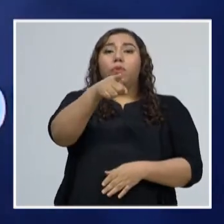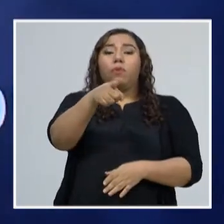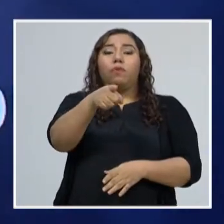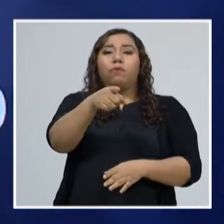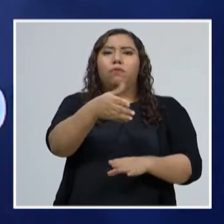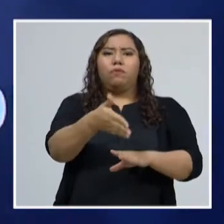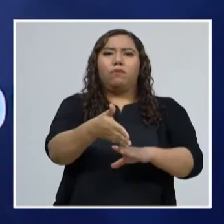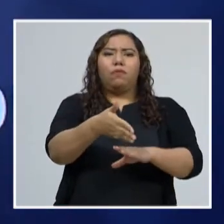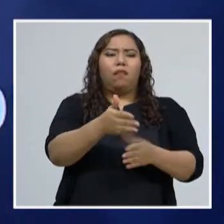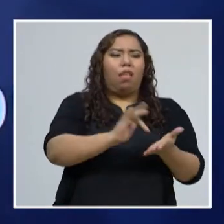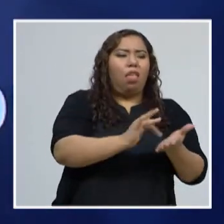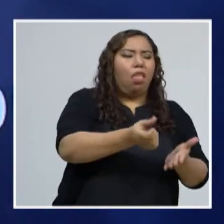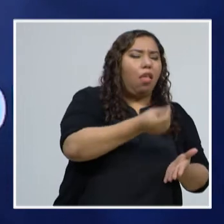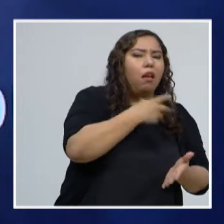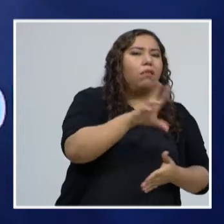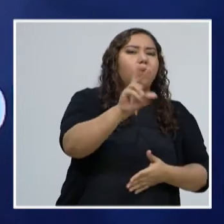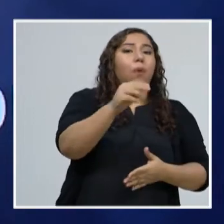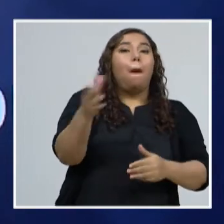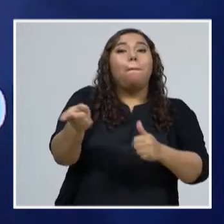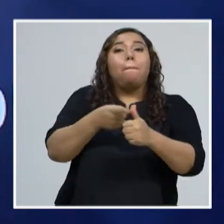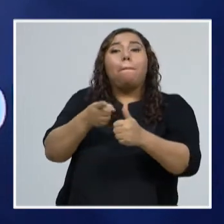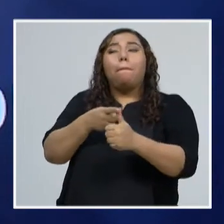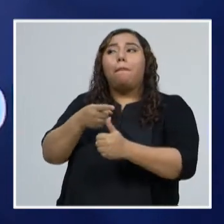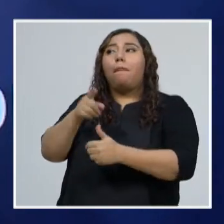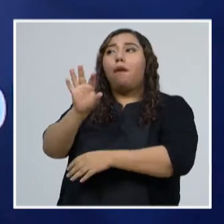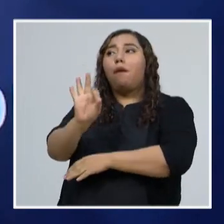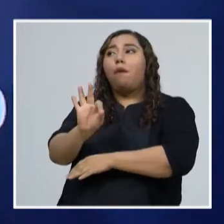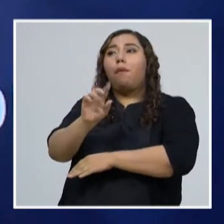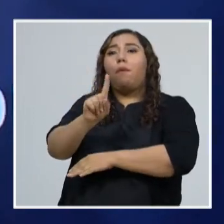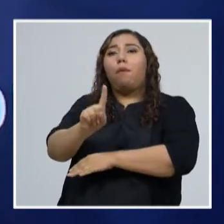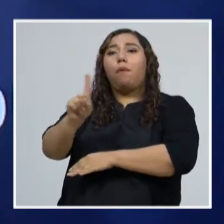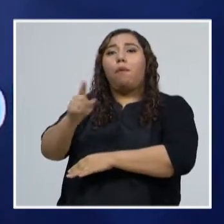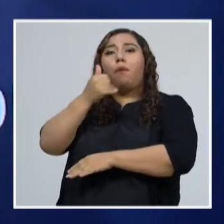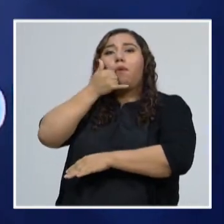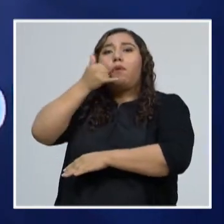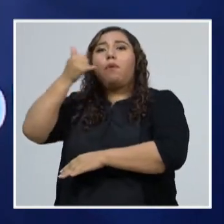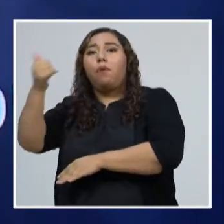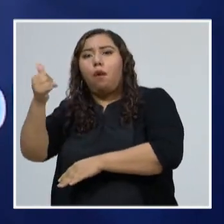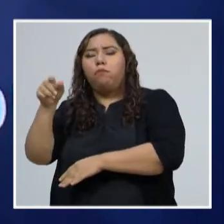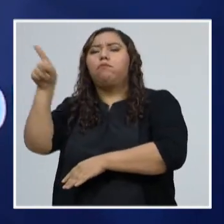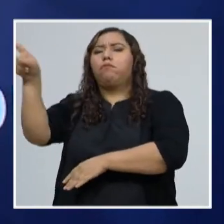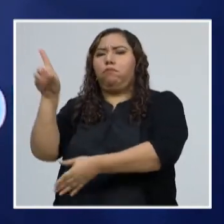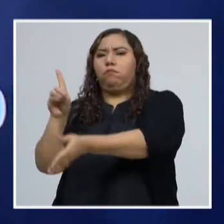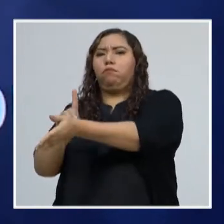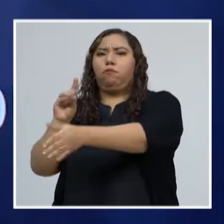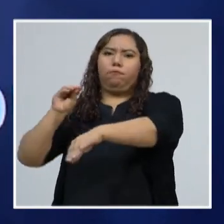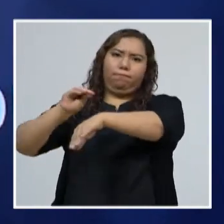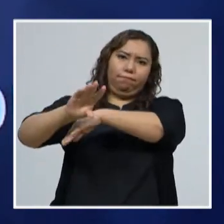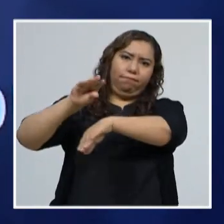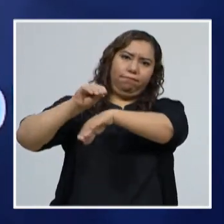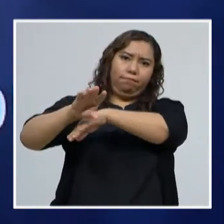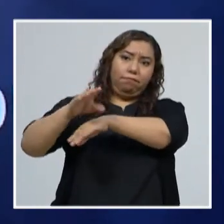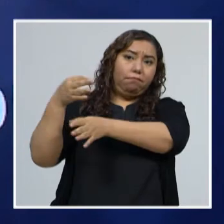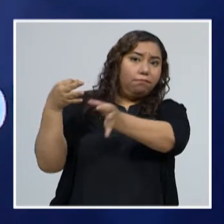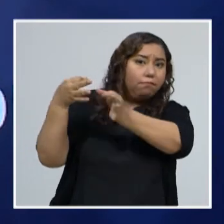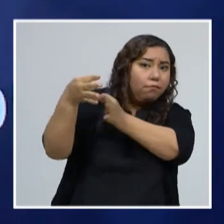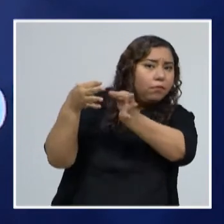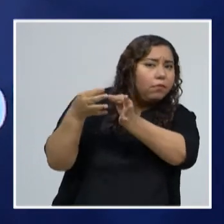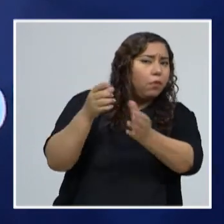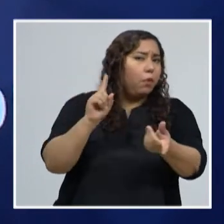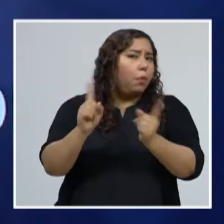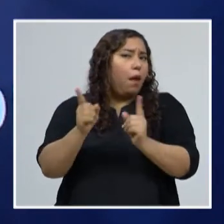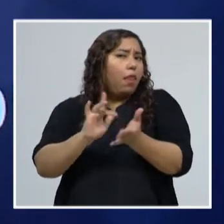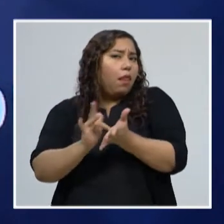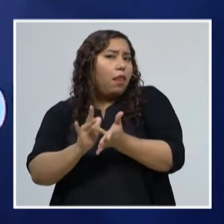llame al 911, un grupo de médicos capacitados le orientará sobre qué hacer, sobre si tomar un medicamento, sobre si